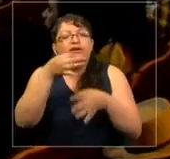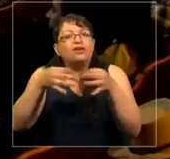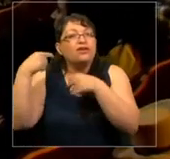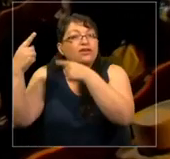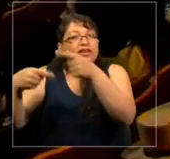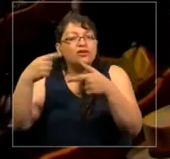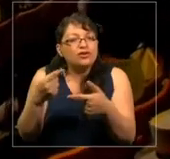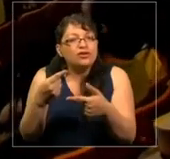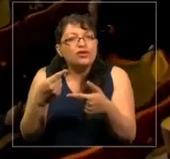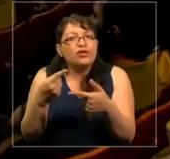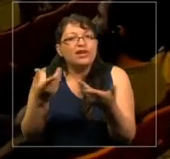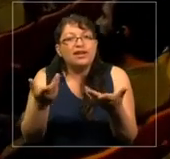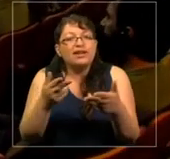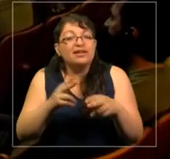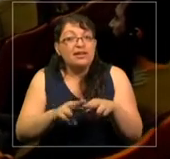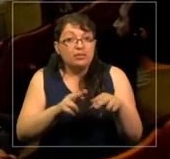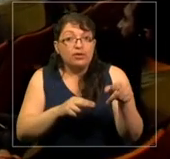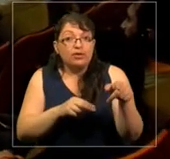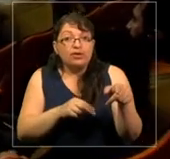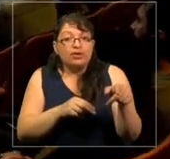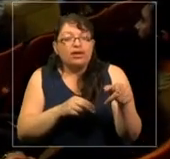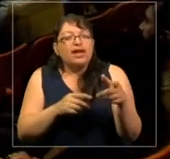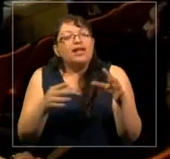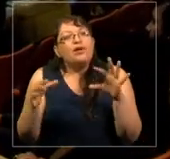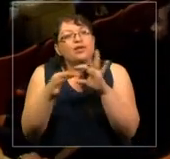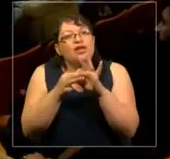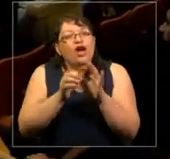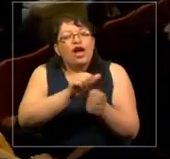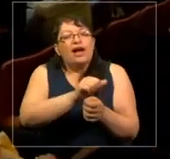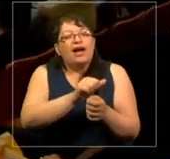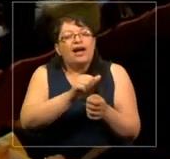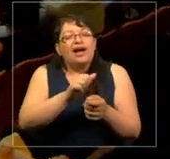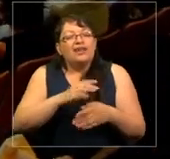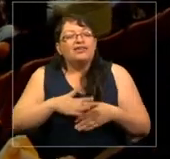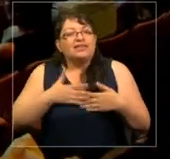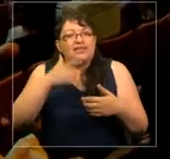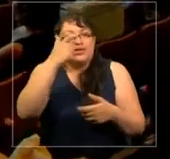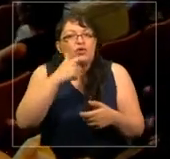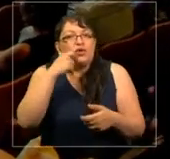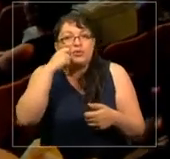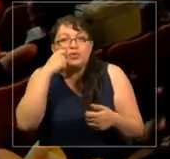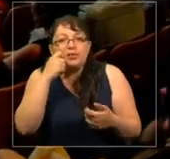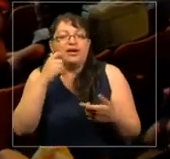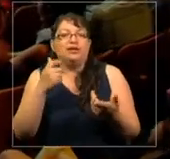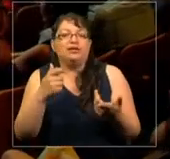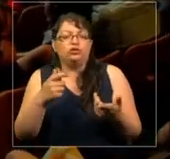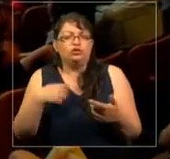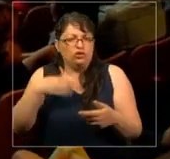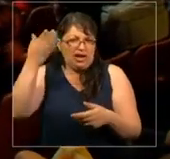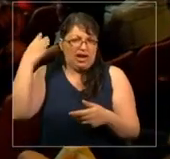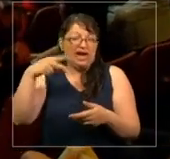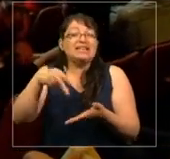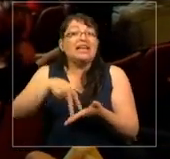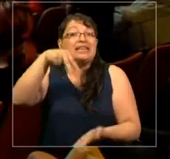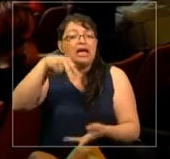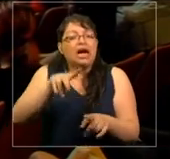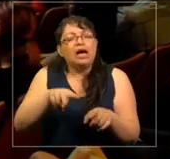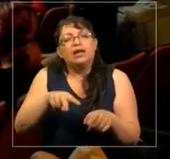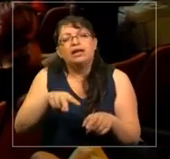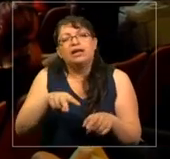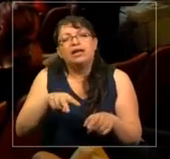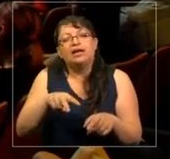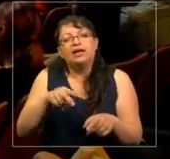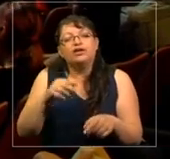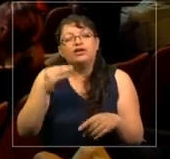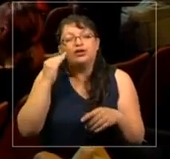agradamos a esto que es lo humano en todos nosotros. Como adolescente en Nigeria, leí libros de